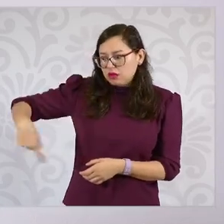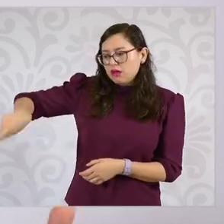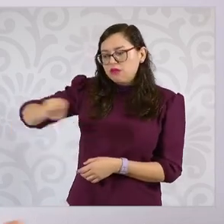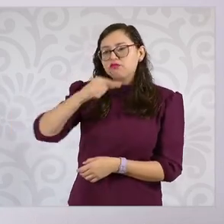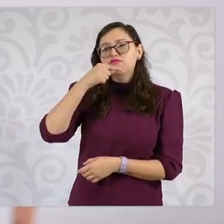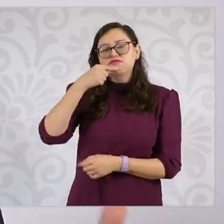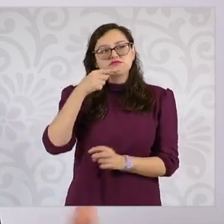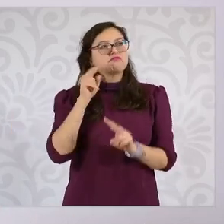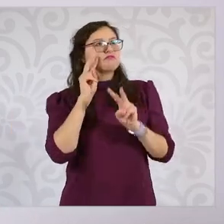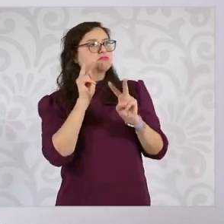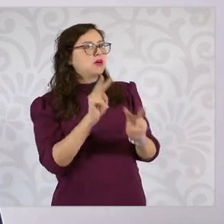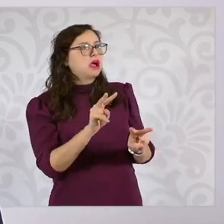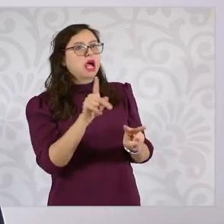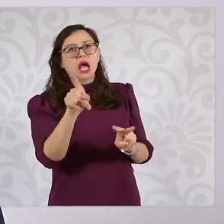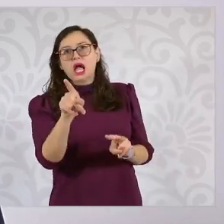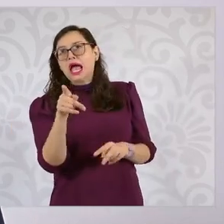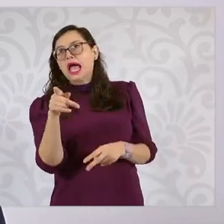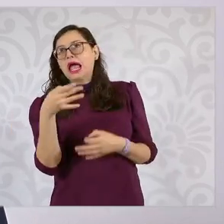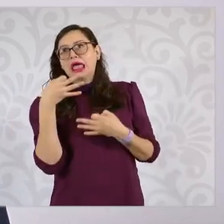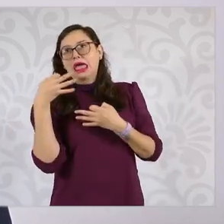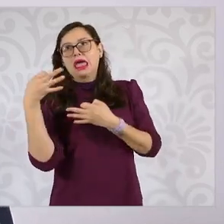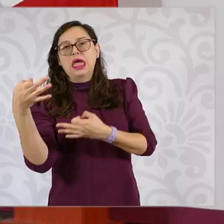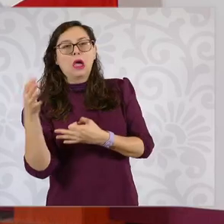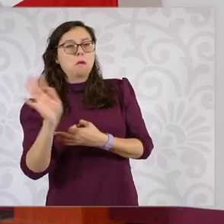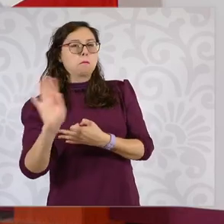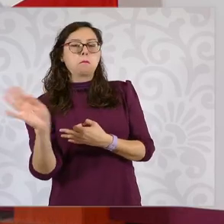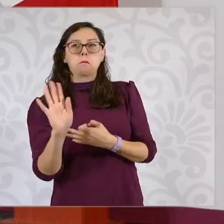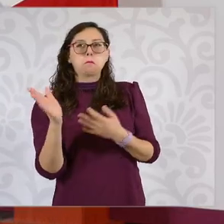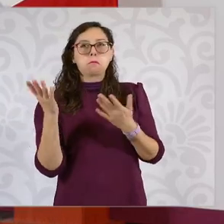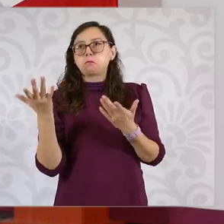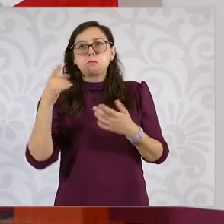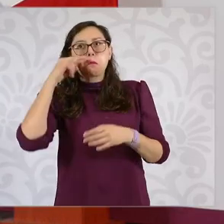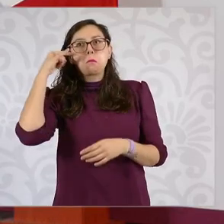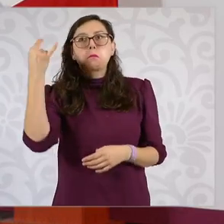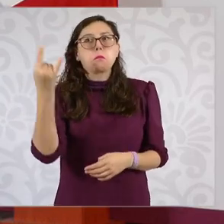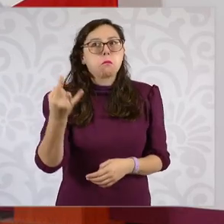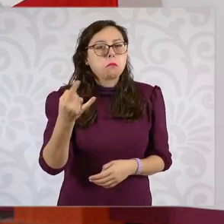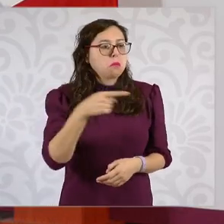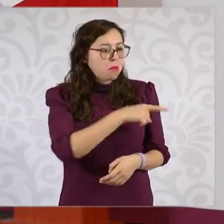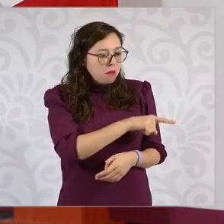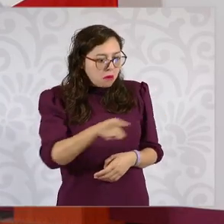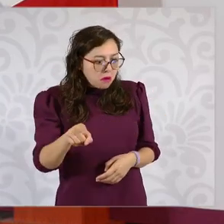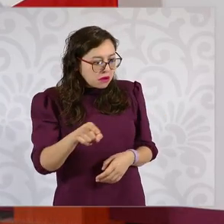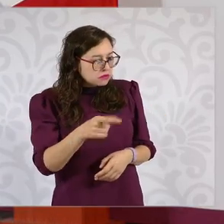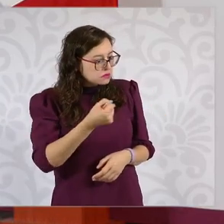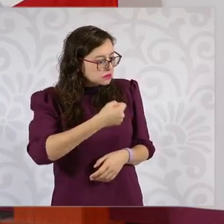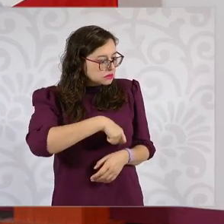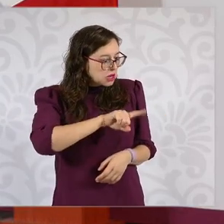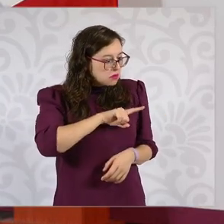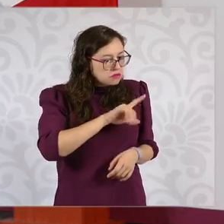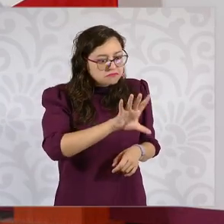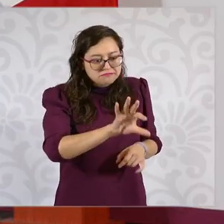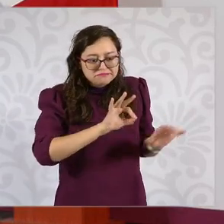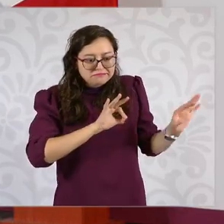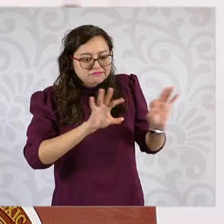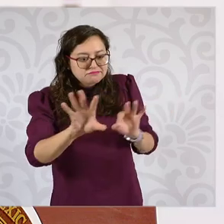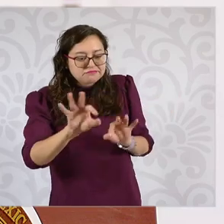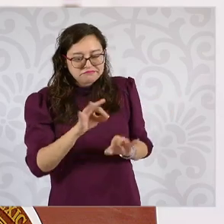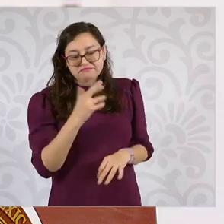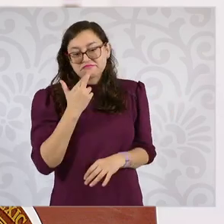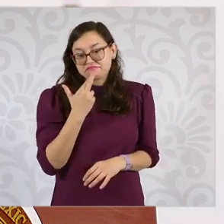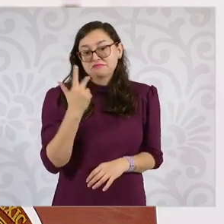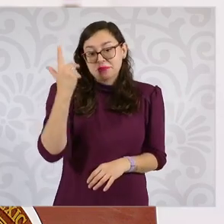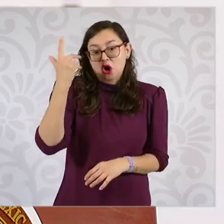que los niños no tengan a su alcance este tipo de productos y eso les asegure una vida más saludable.